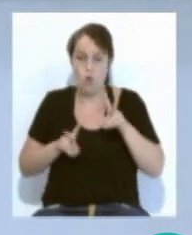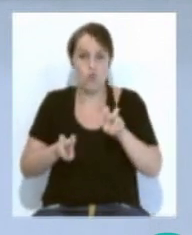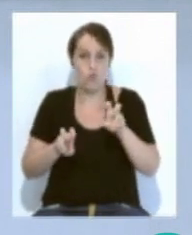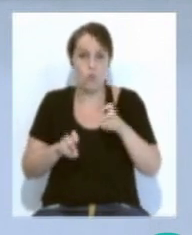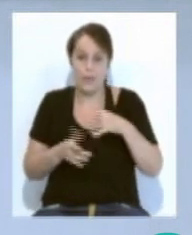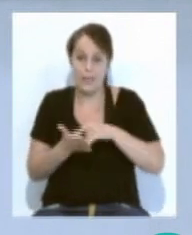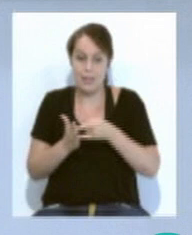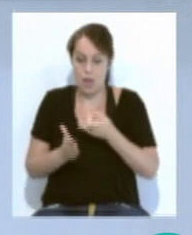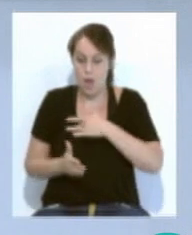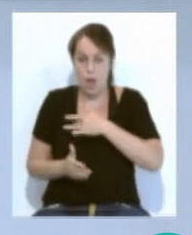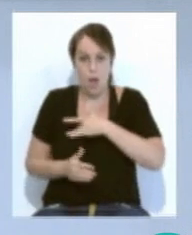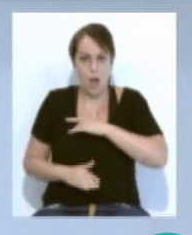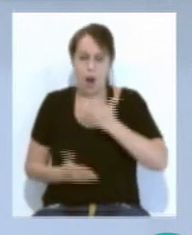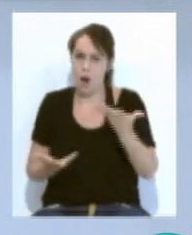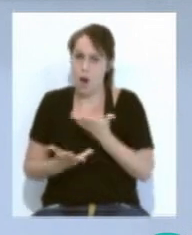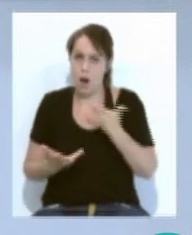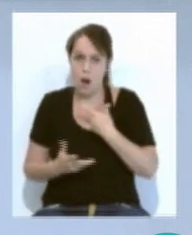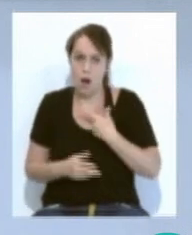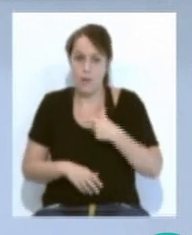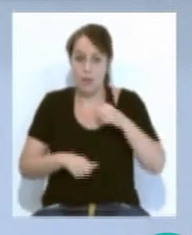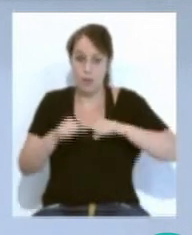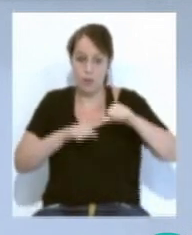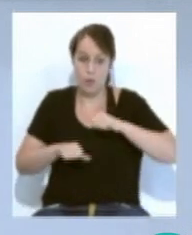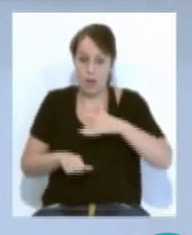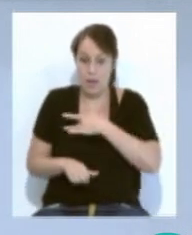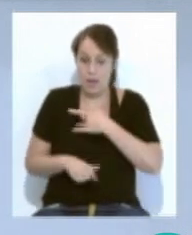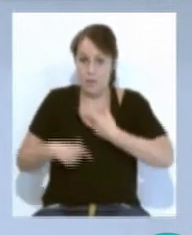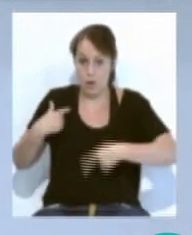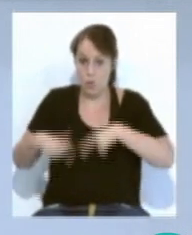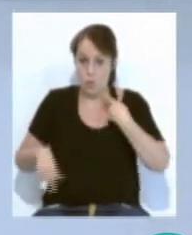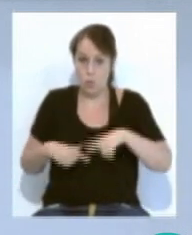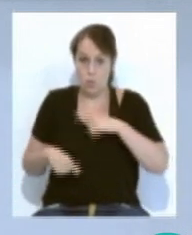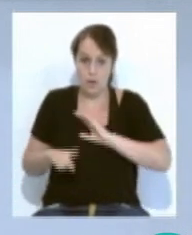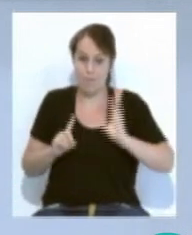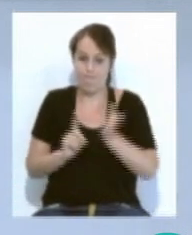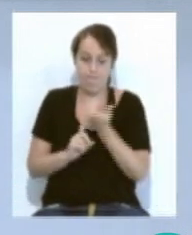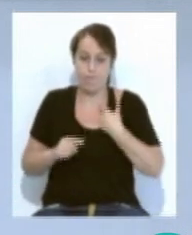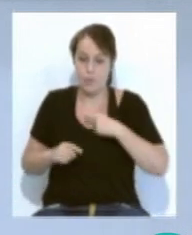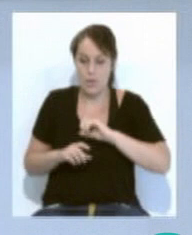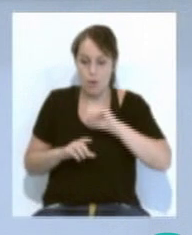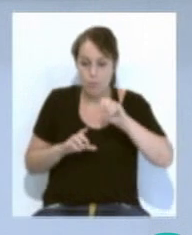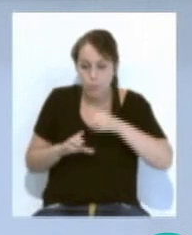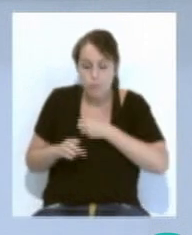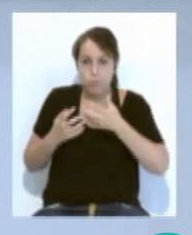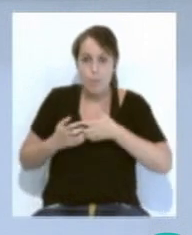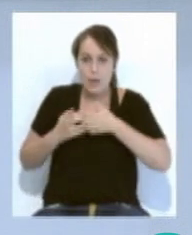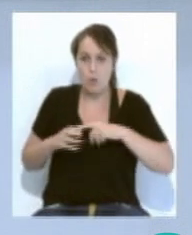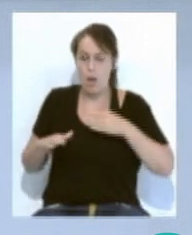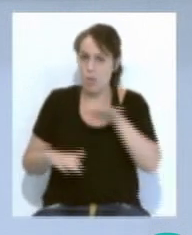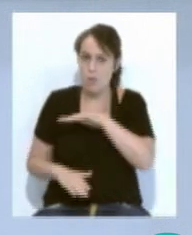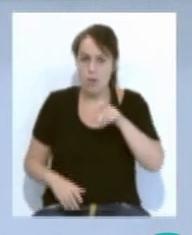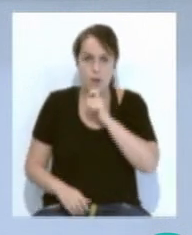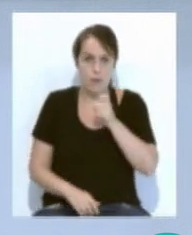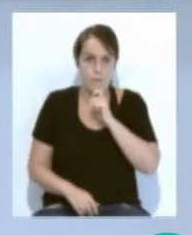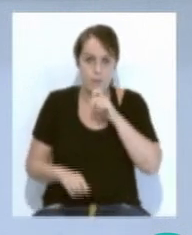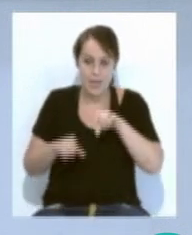en el corazón. Los cirujanos cardiovasculares del centro gaditano consiguieron implantar una prótesis en una zona de difícil acceso